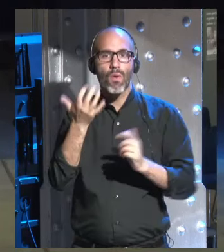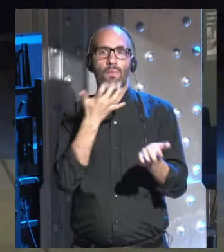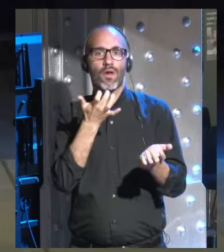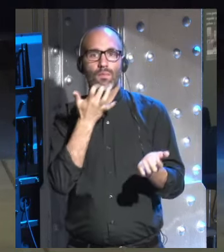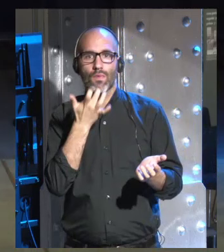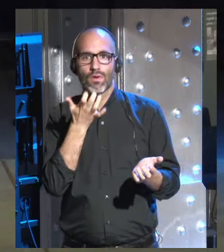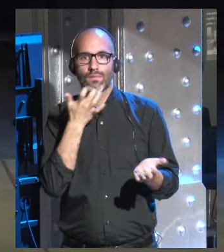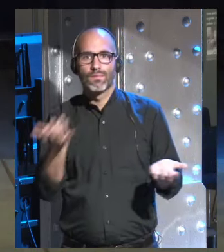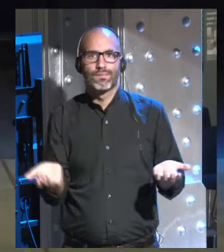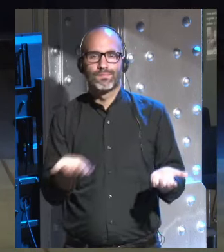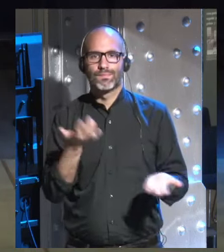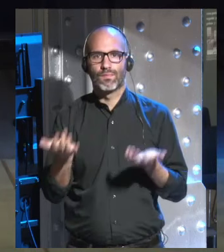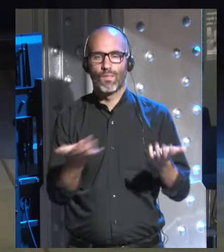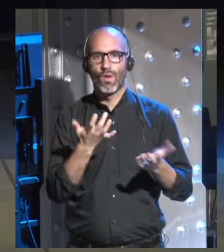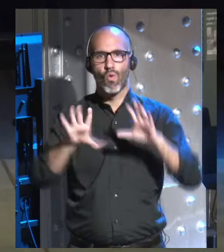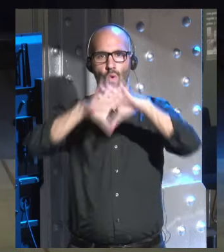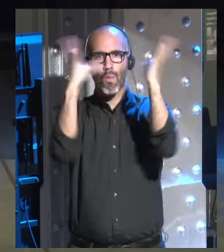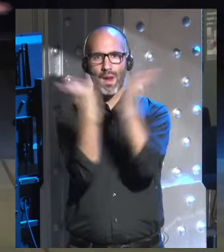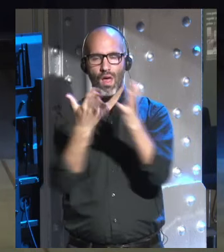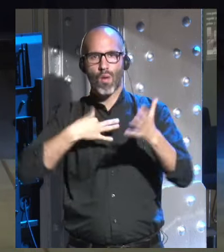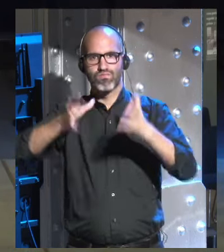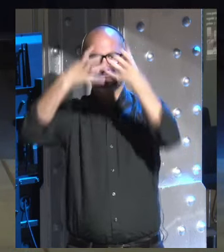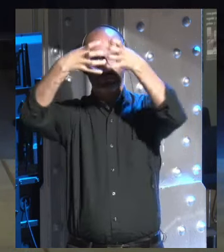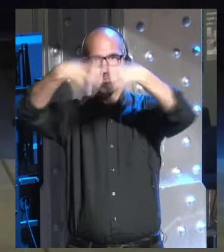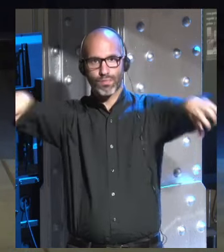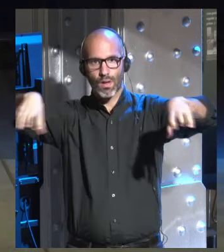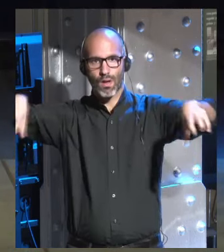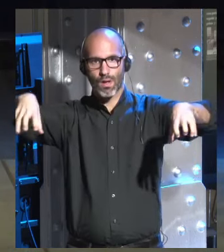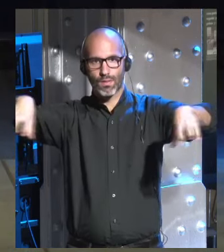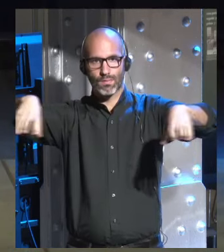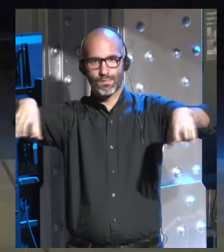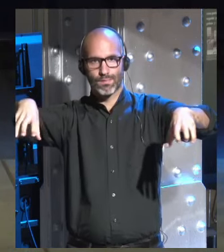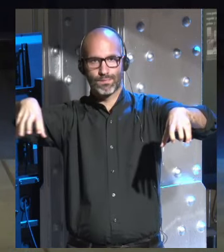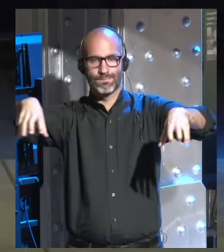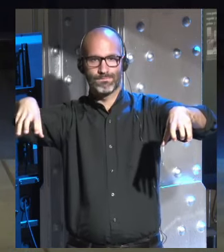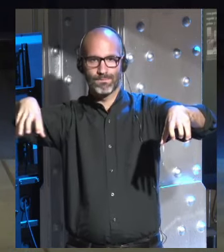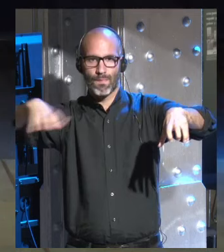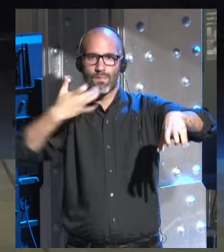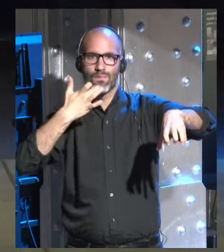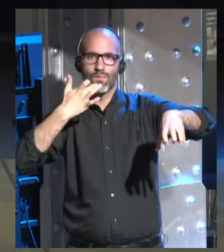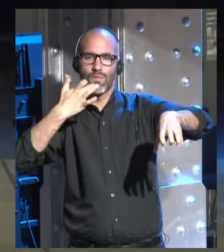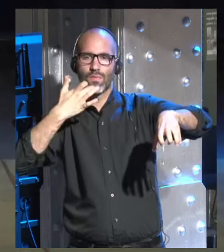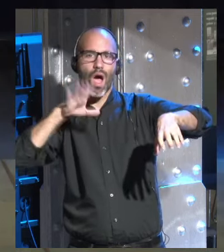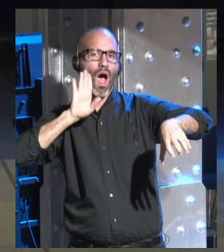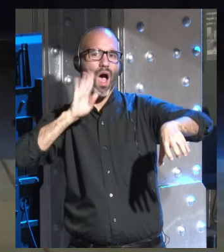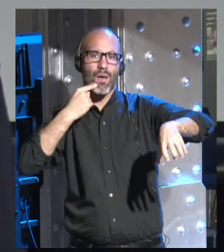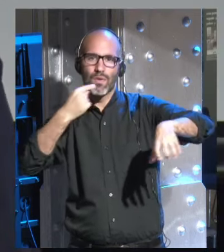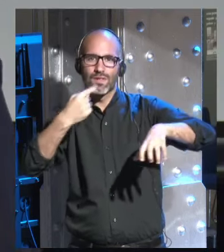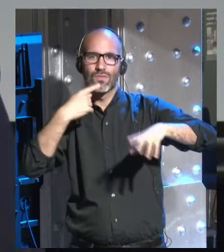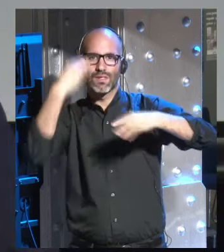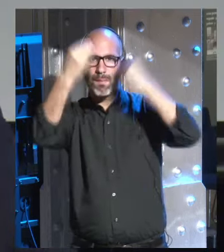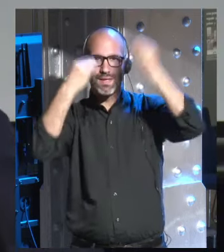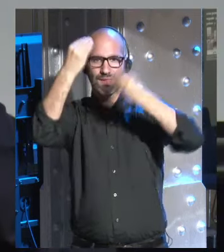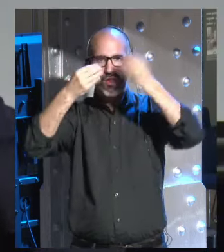la humanidad se divida en la elite que decíamos antes de